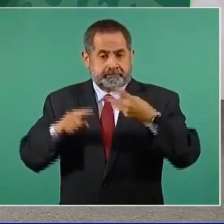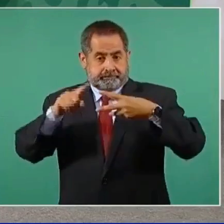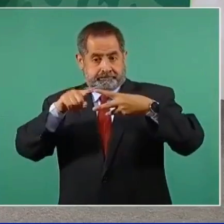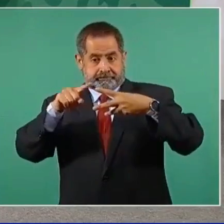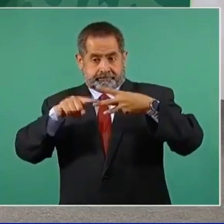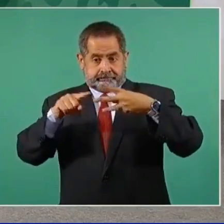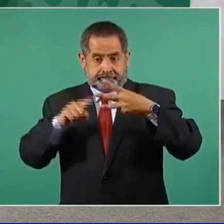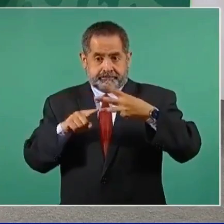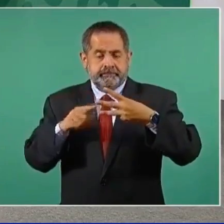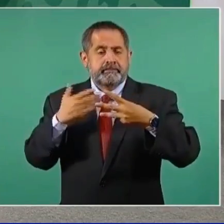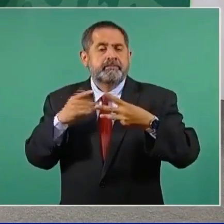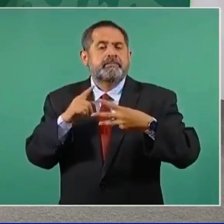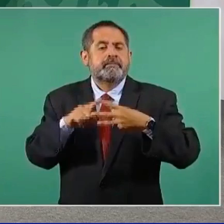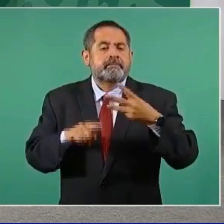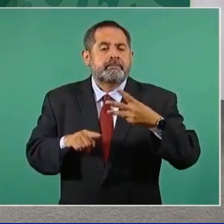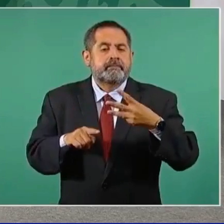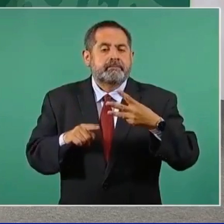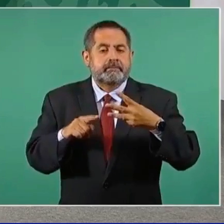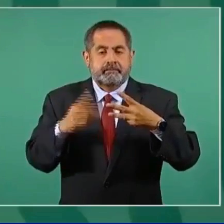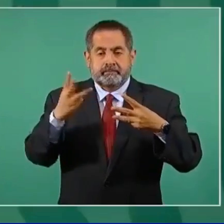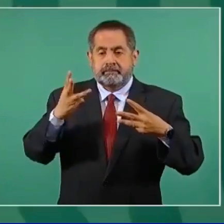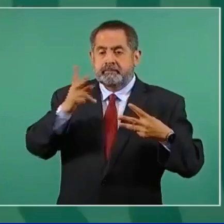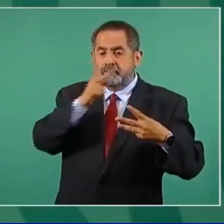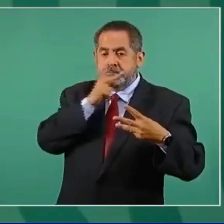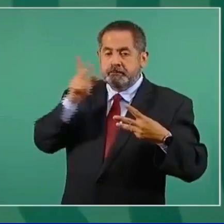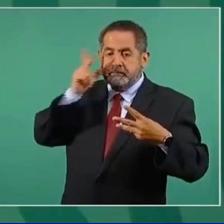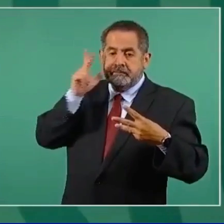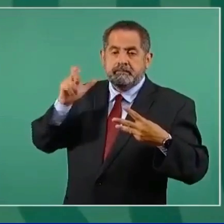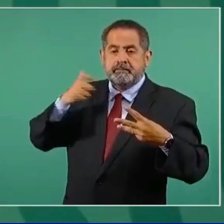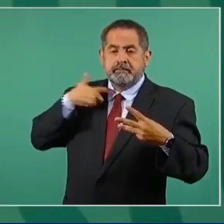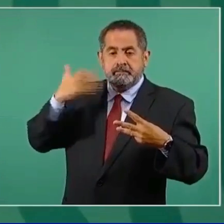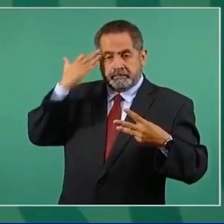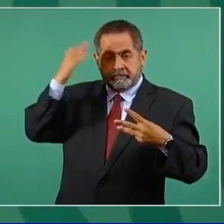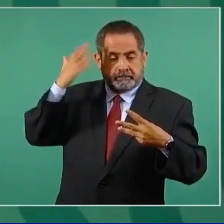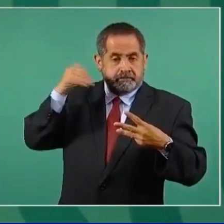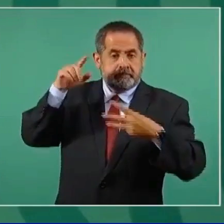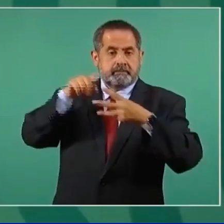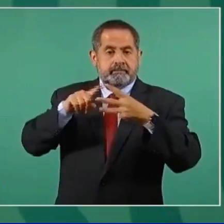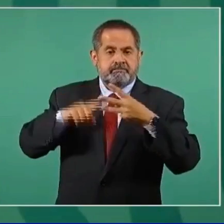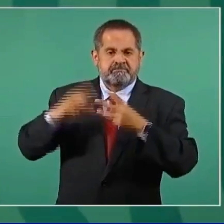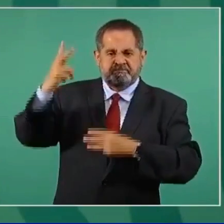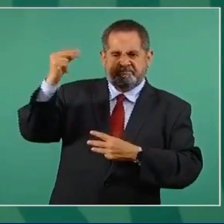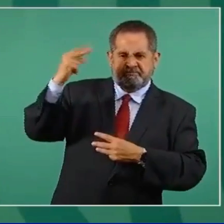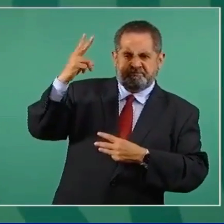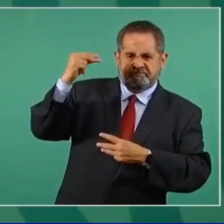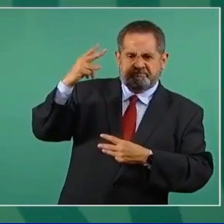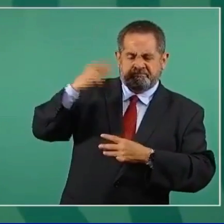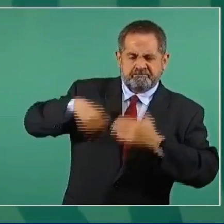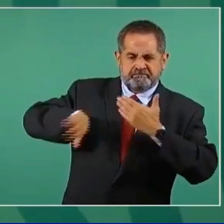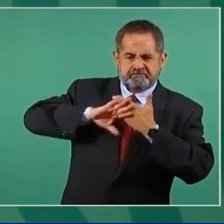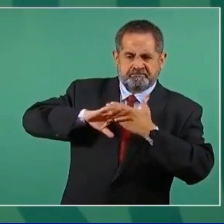tres transformaciones, los tres papas de ese entonces estuvieron en contra